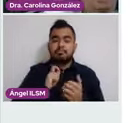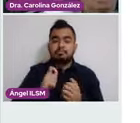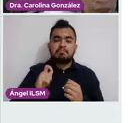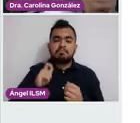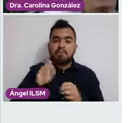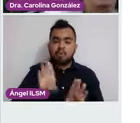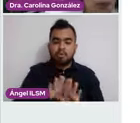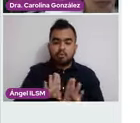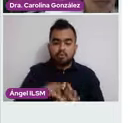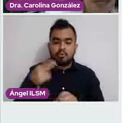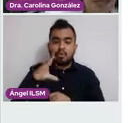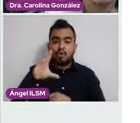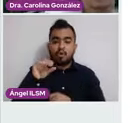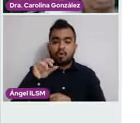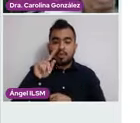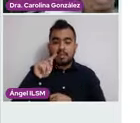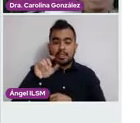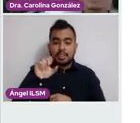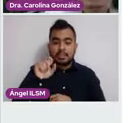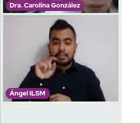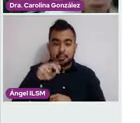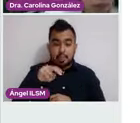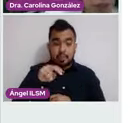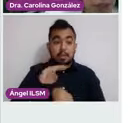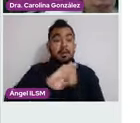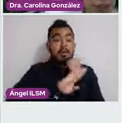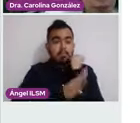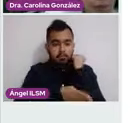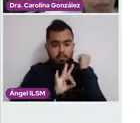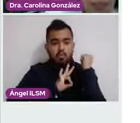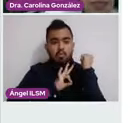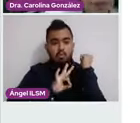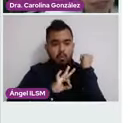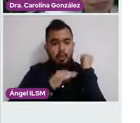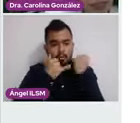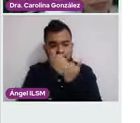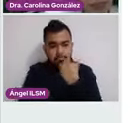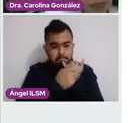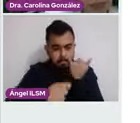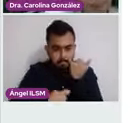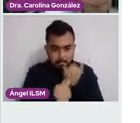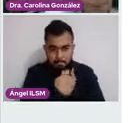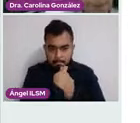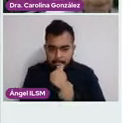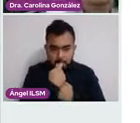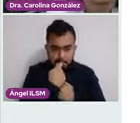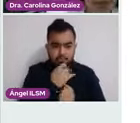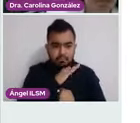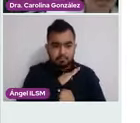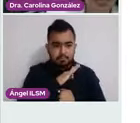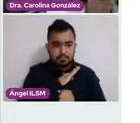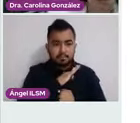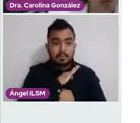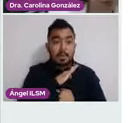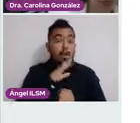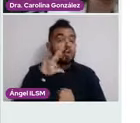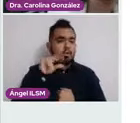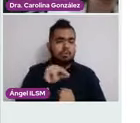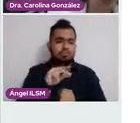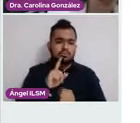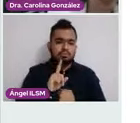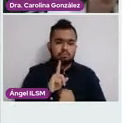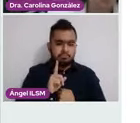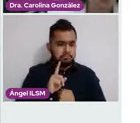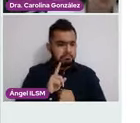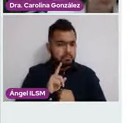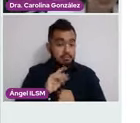podemos hacer papá Nicolau en el embarazo. No está contraindicado. Si la paciente está próxima a tener